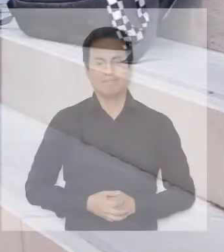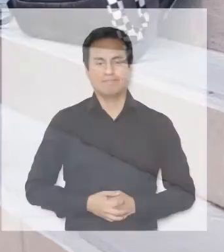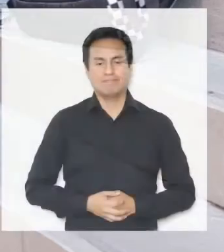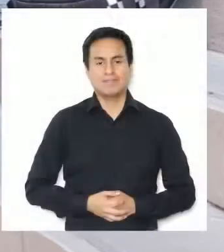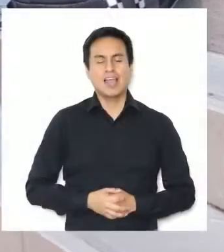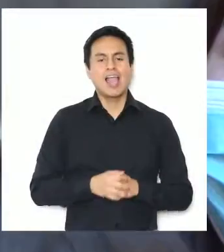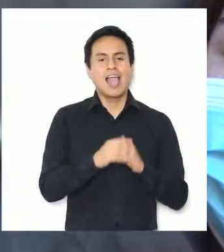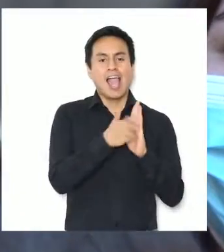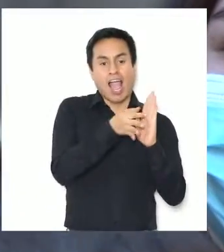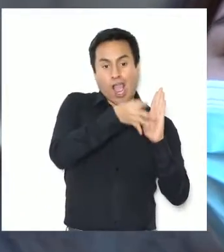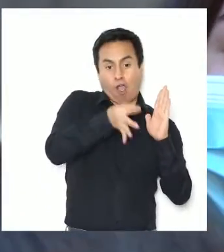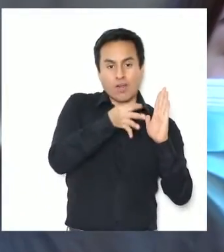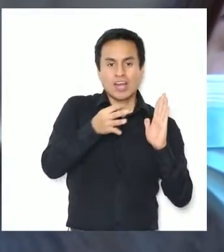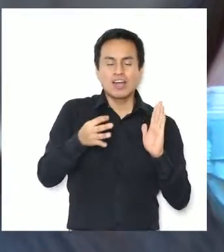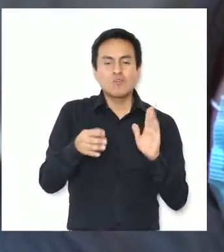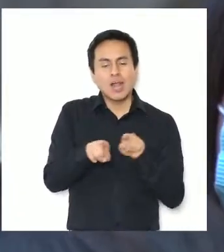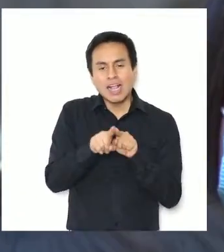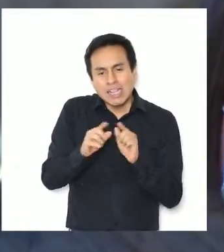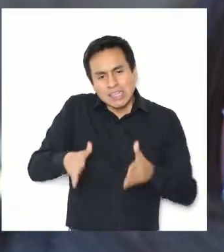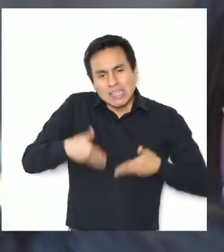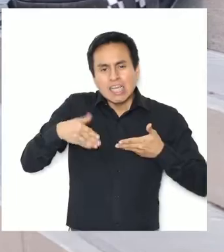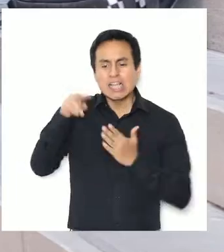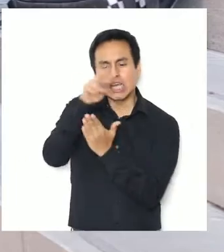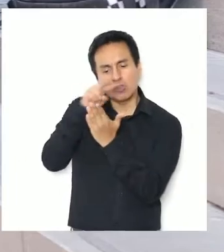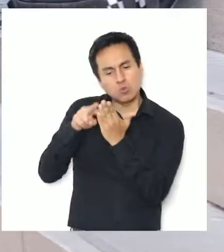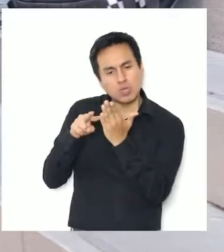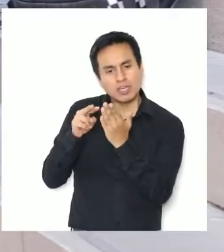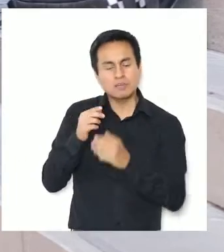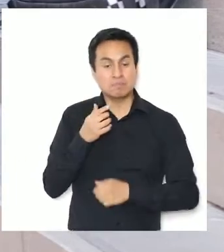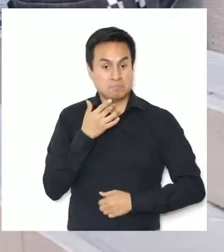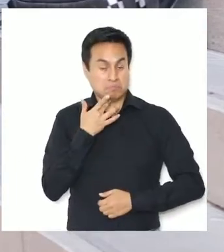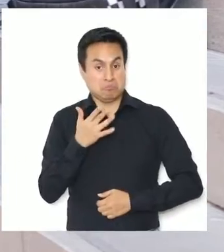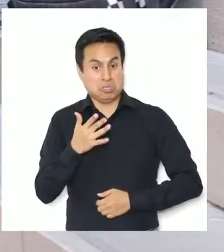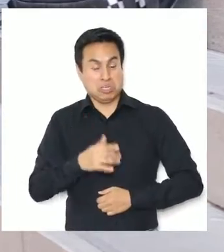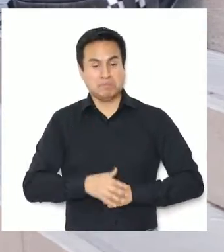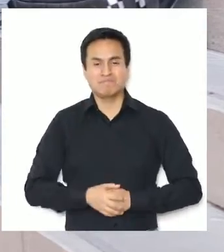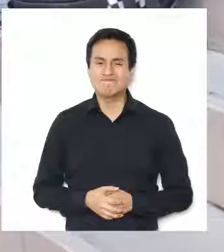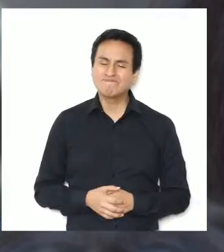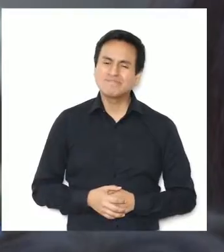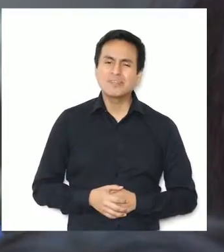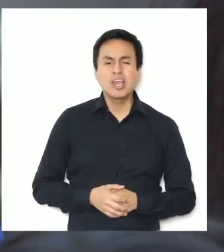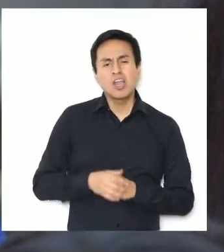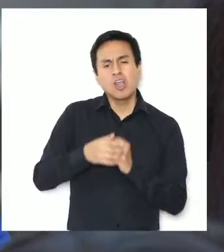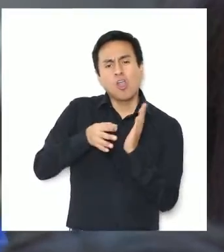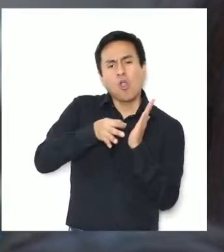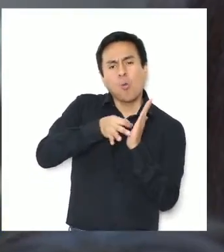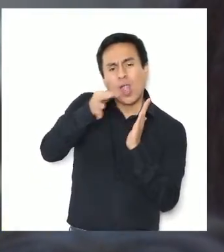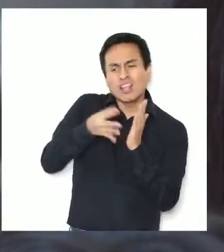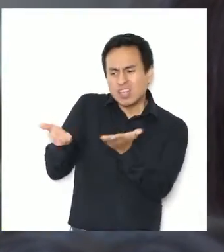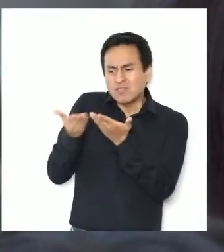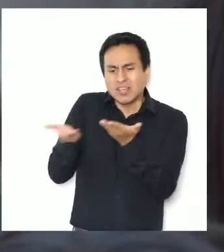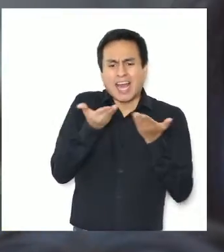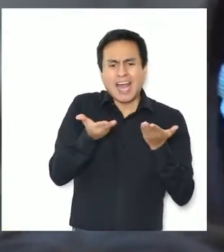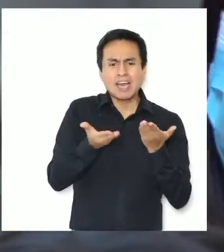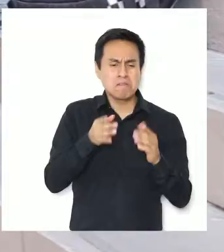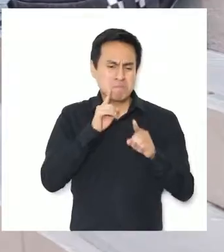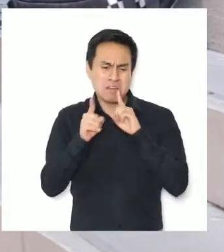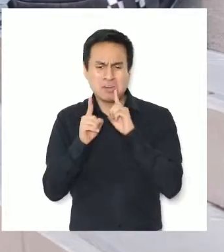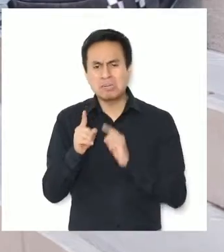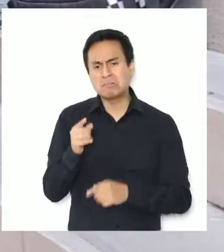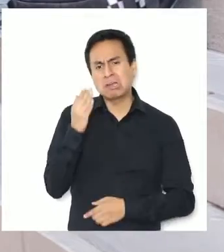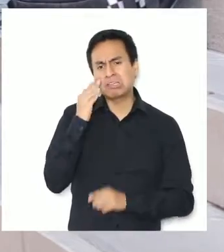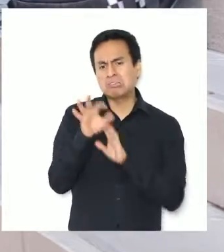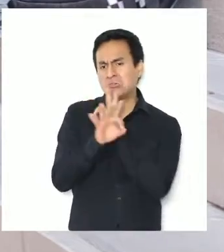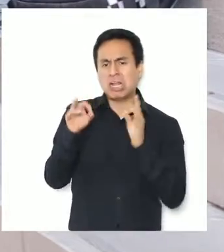Esta obra me fomentó mucho la lectura, ya que todos los cuentos o libros que nos dan para pruebas